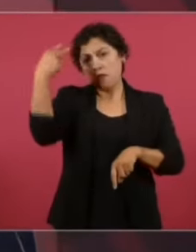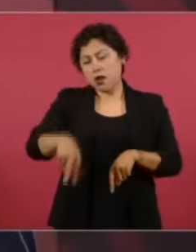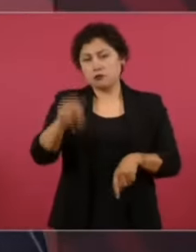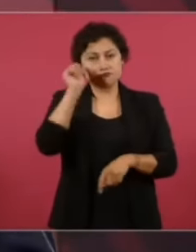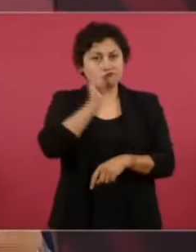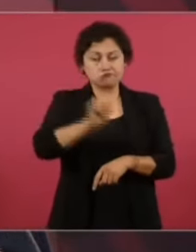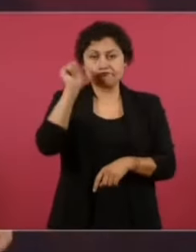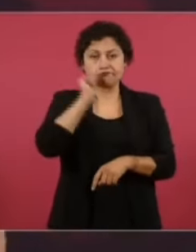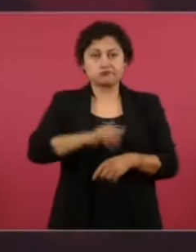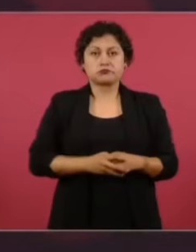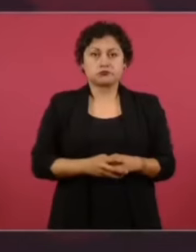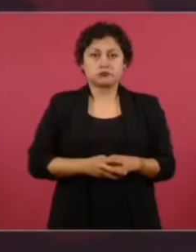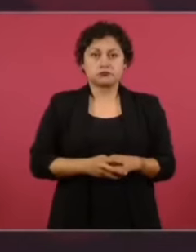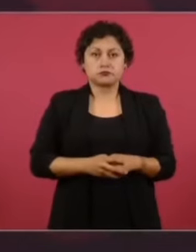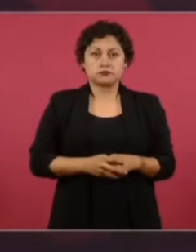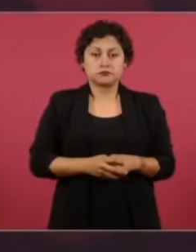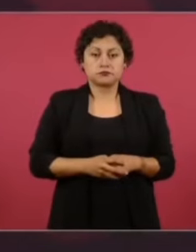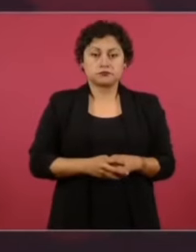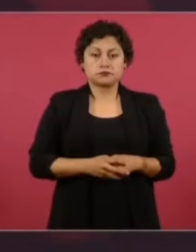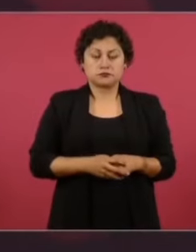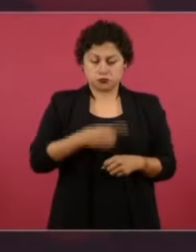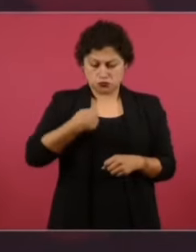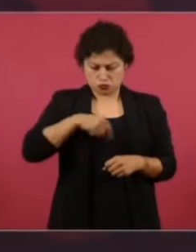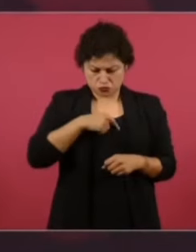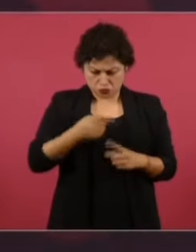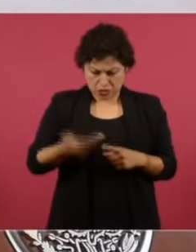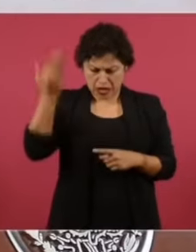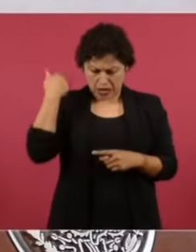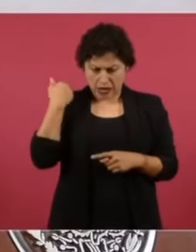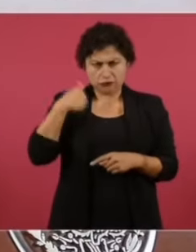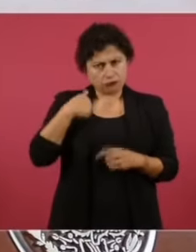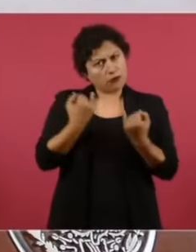Nosotros también invitamos a todos.